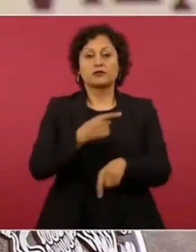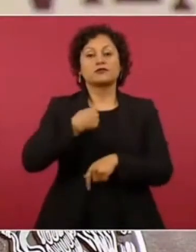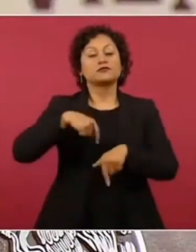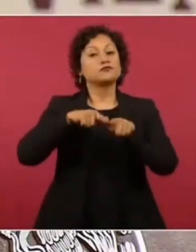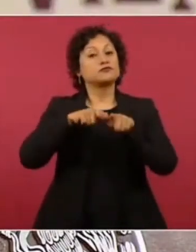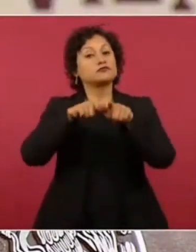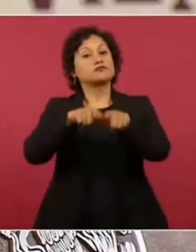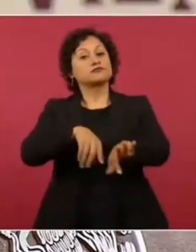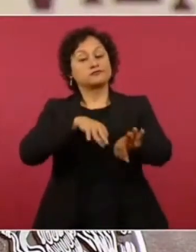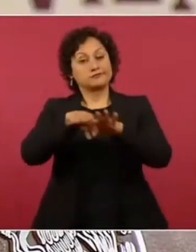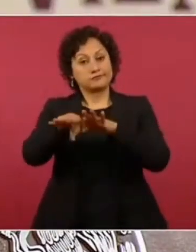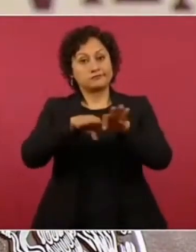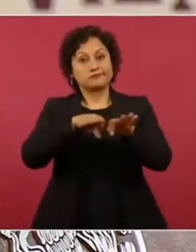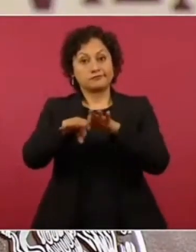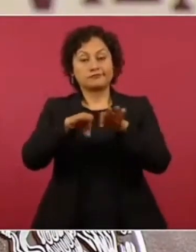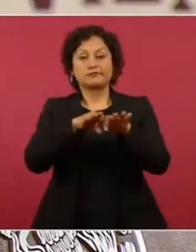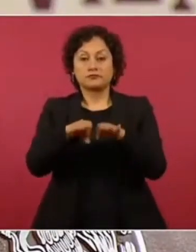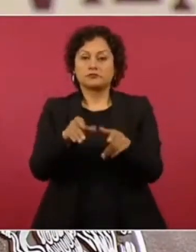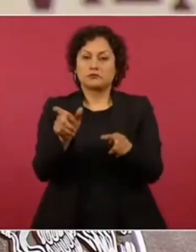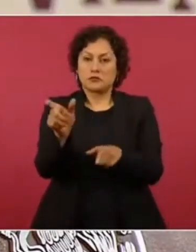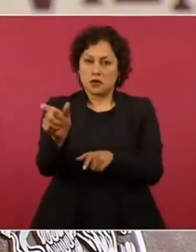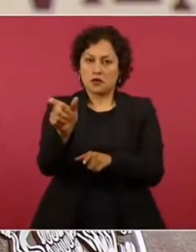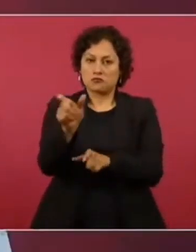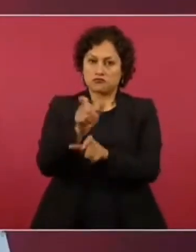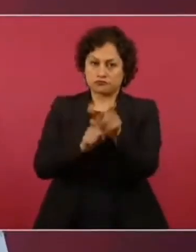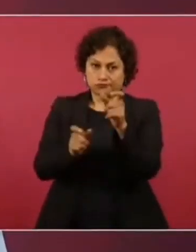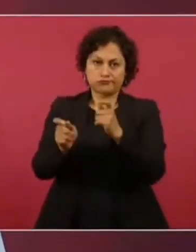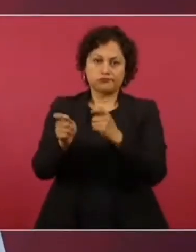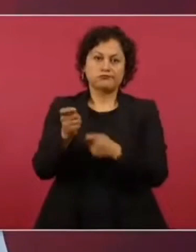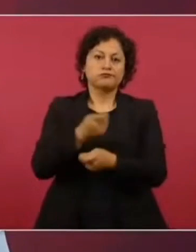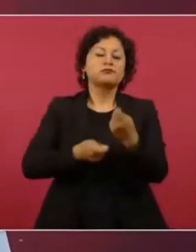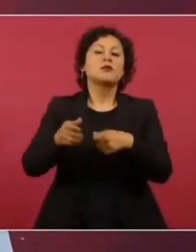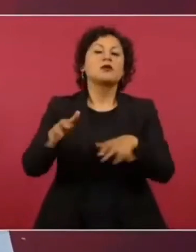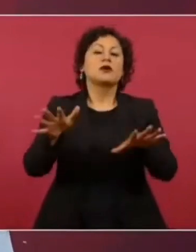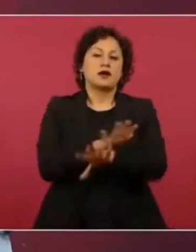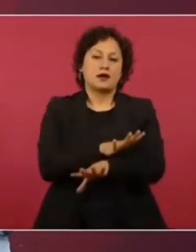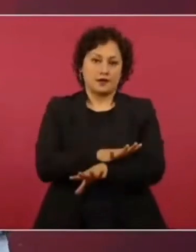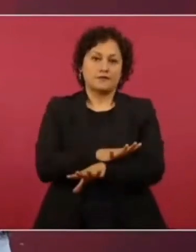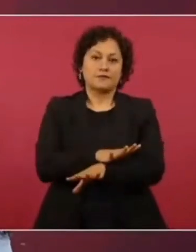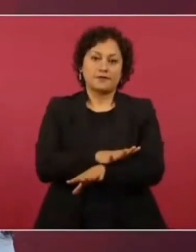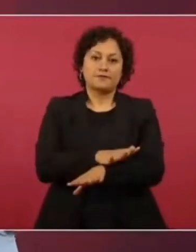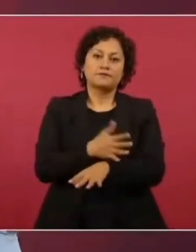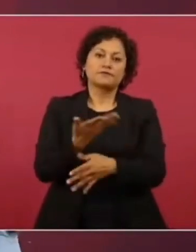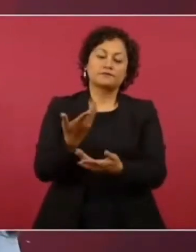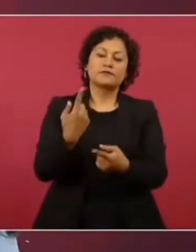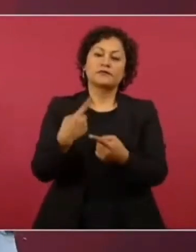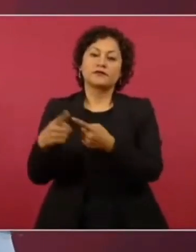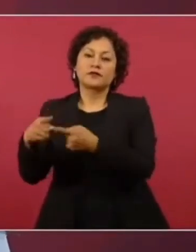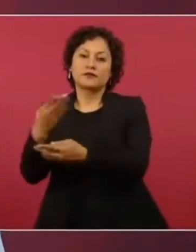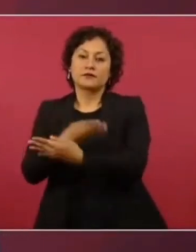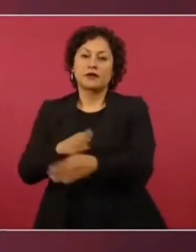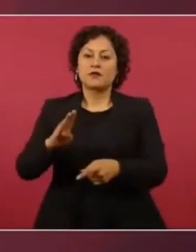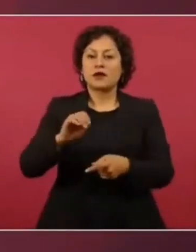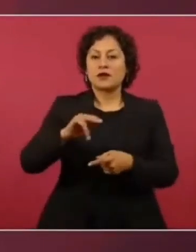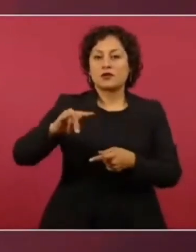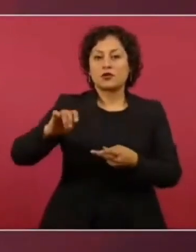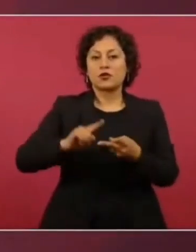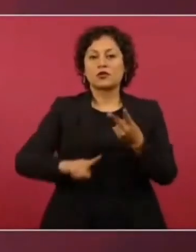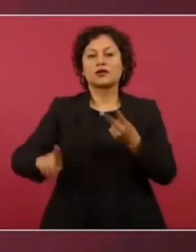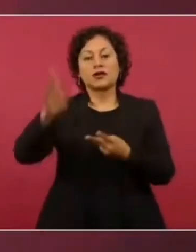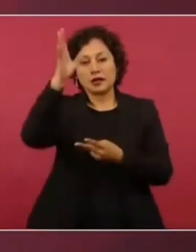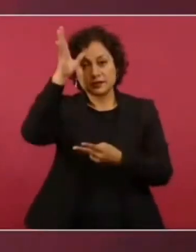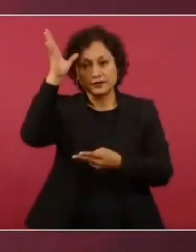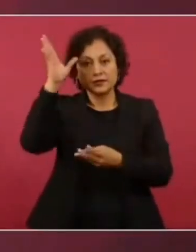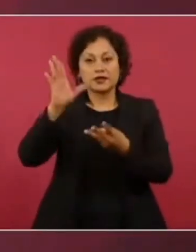cambiando las tarjetas de Banorte, de Banco Azteca, Santander, HSBC,